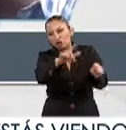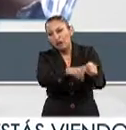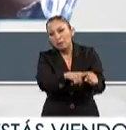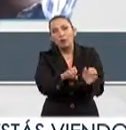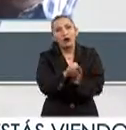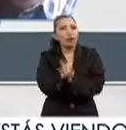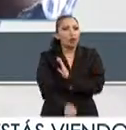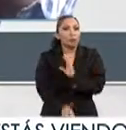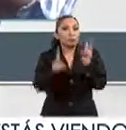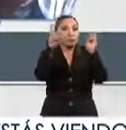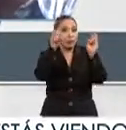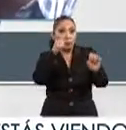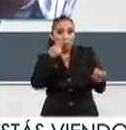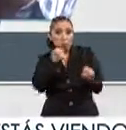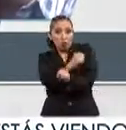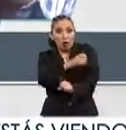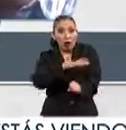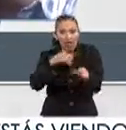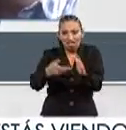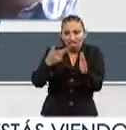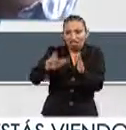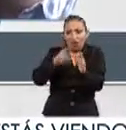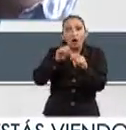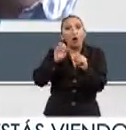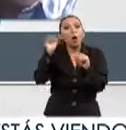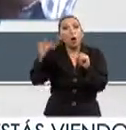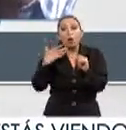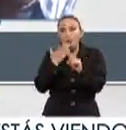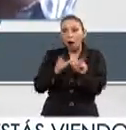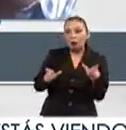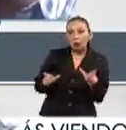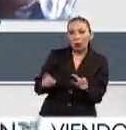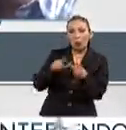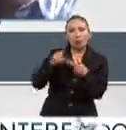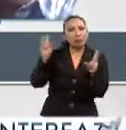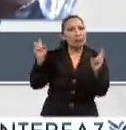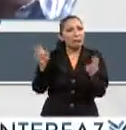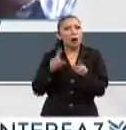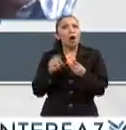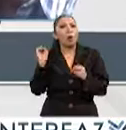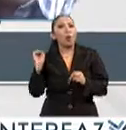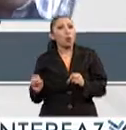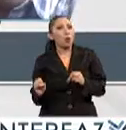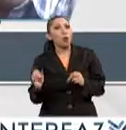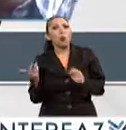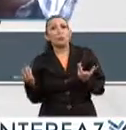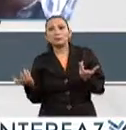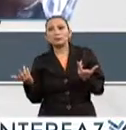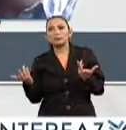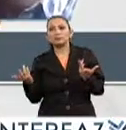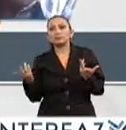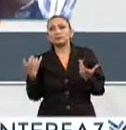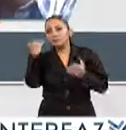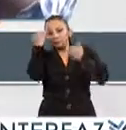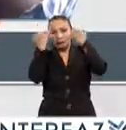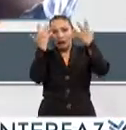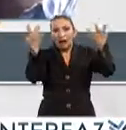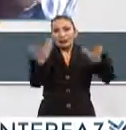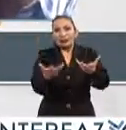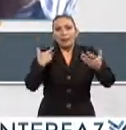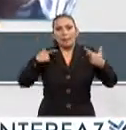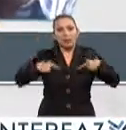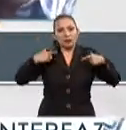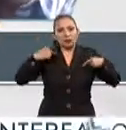ejemplo el tema de la violencia el tema de la inseguridad el tema de la creación de